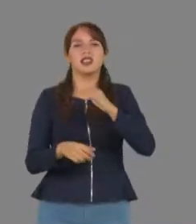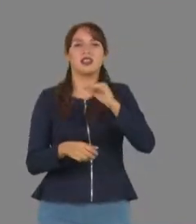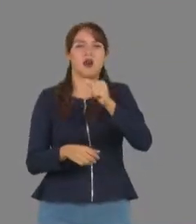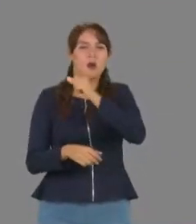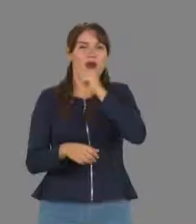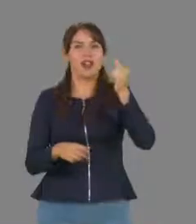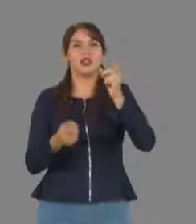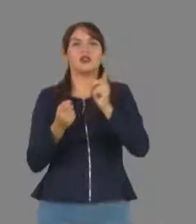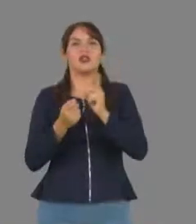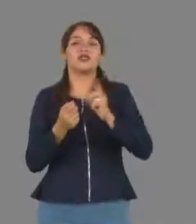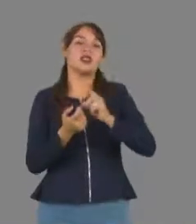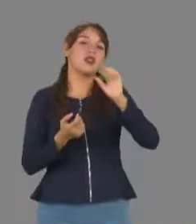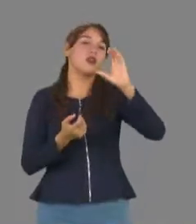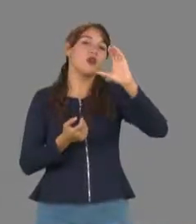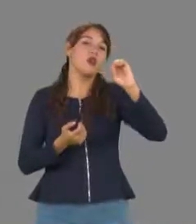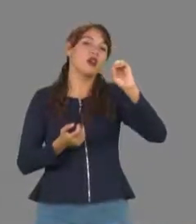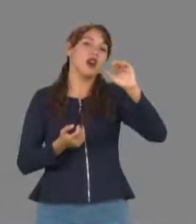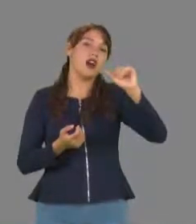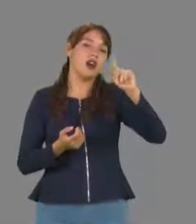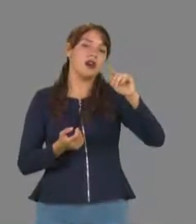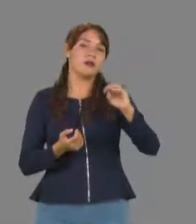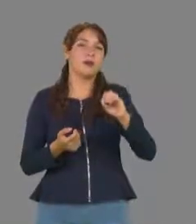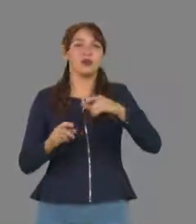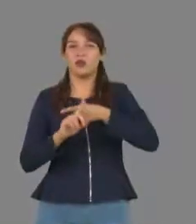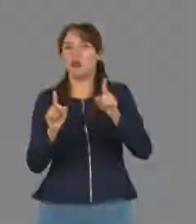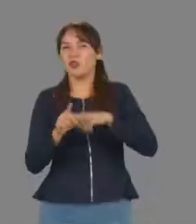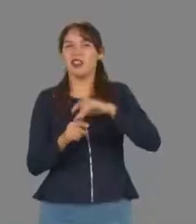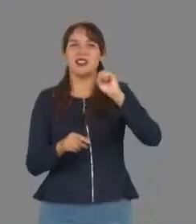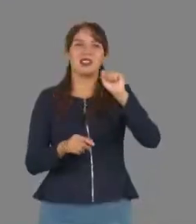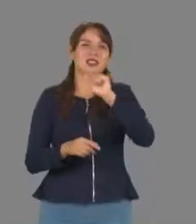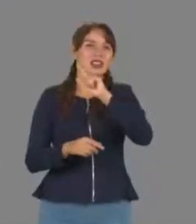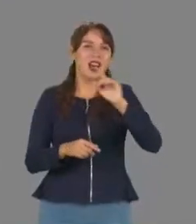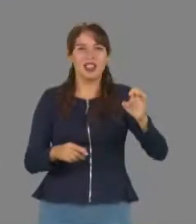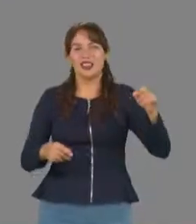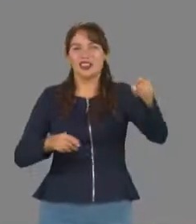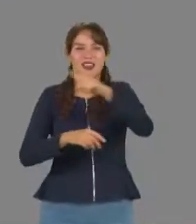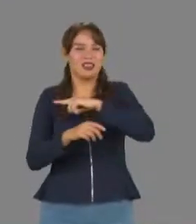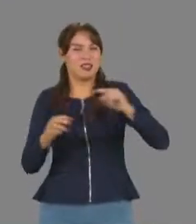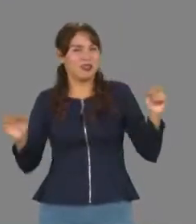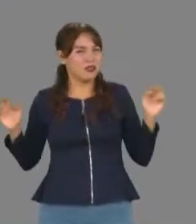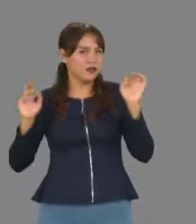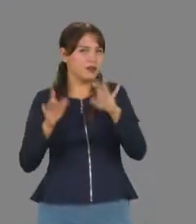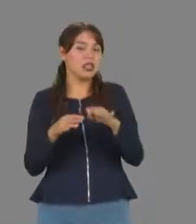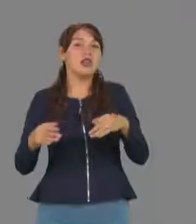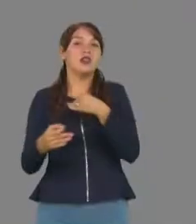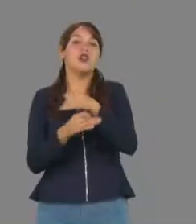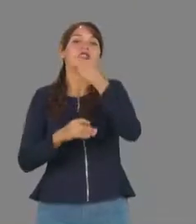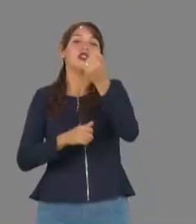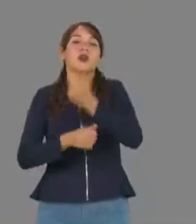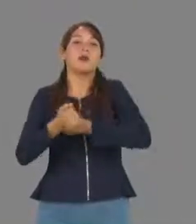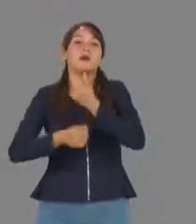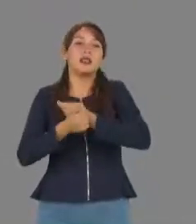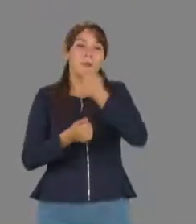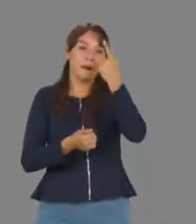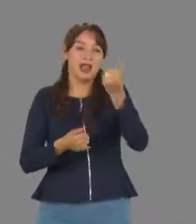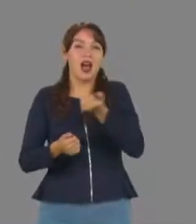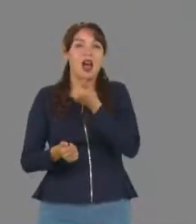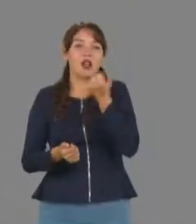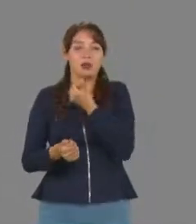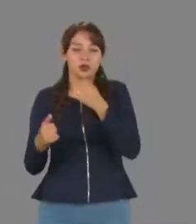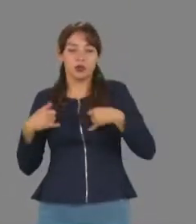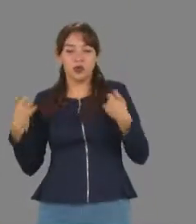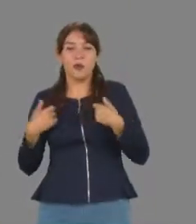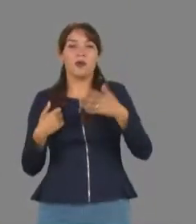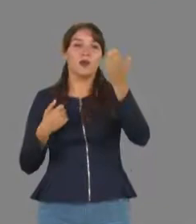Municipalidad de Ocampo, Colegio La Salle Victoria, entre otras. Además, estos concursos permiten a los jóvenes estudiantes conocer y